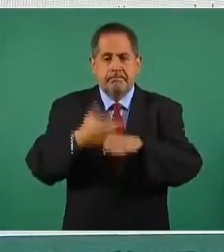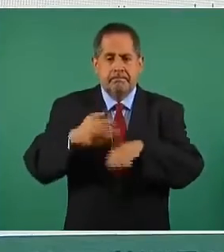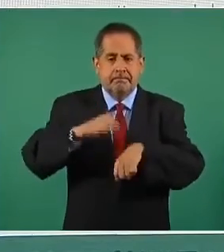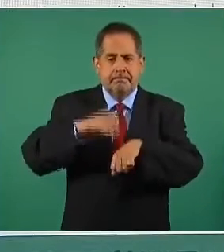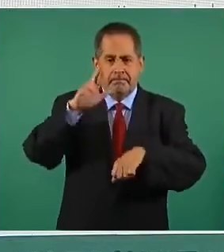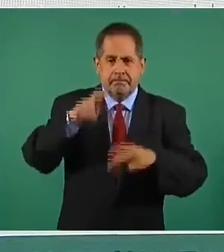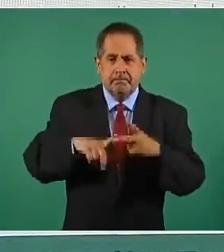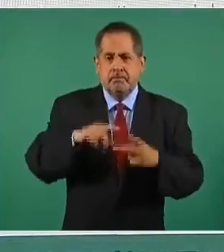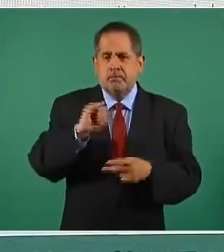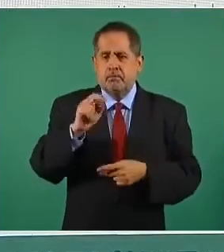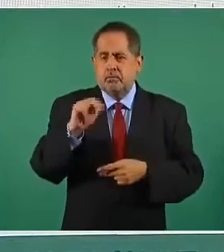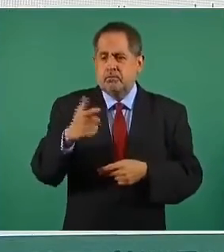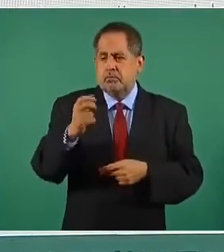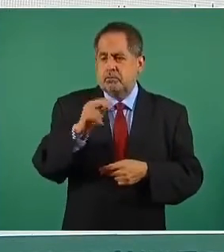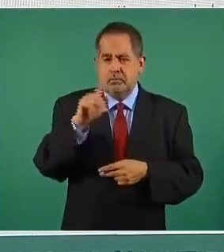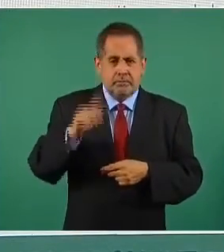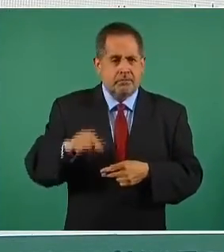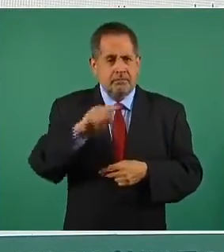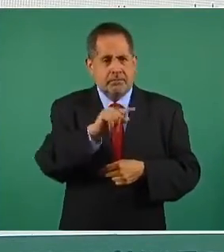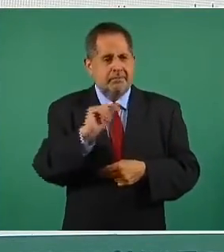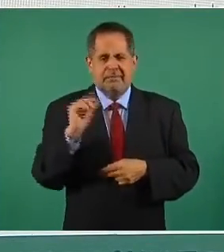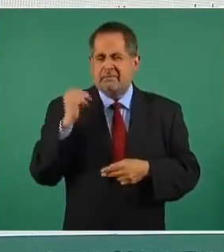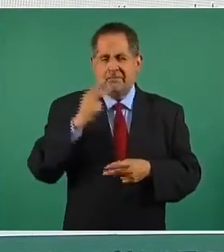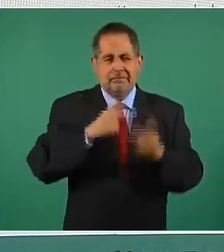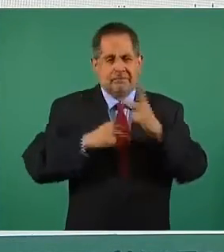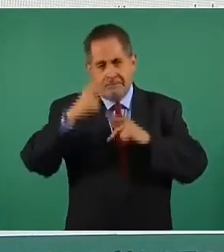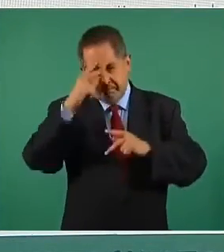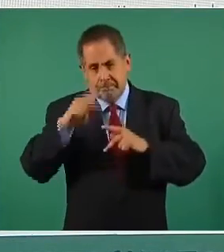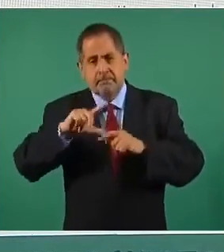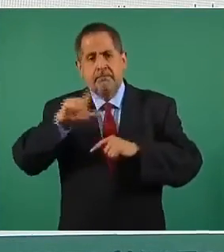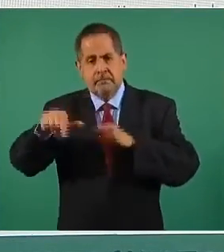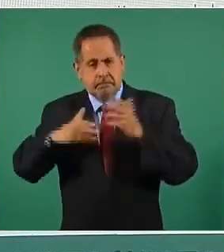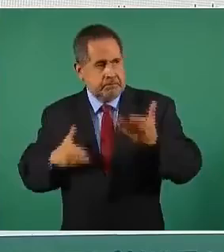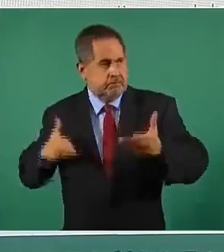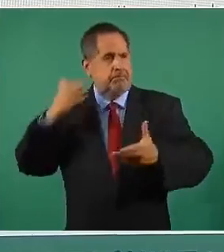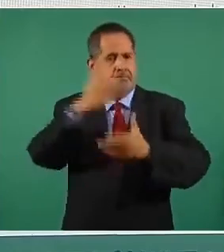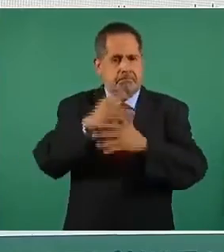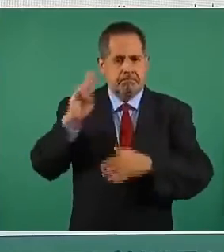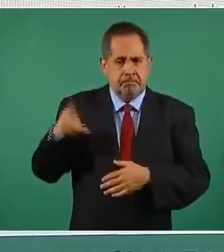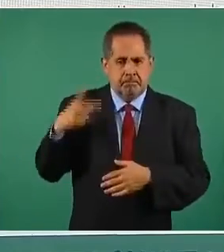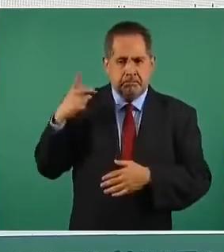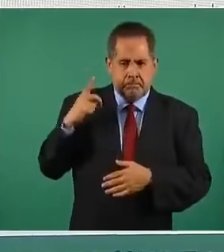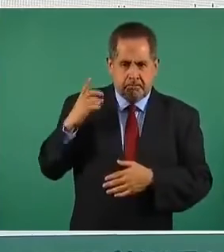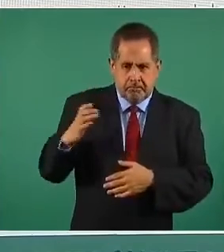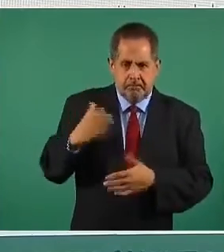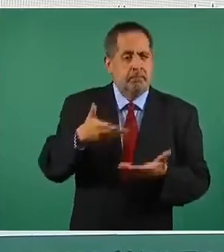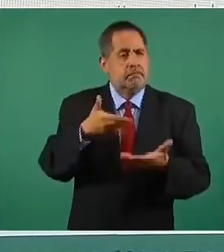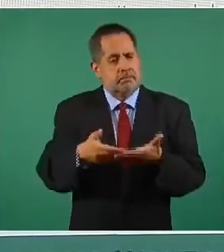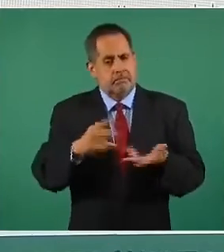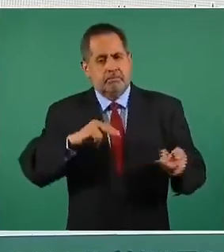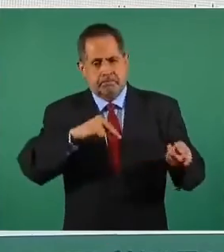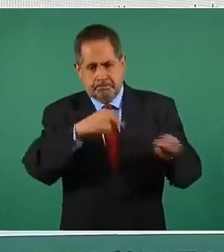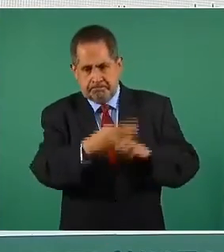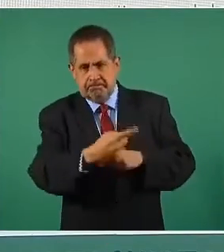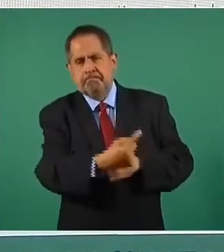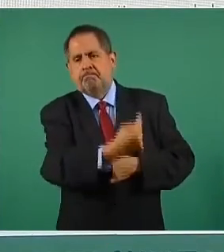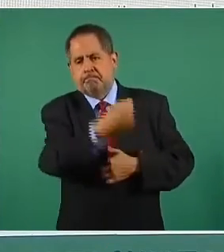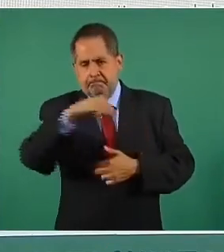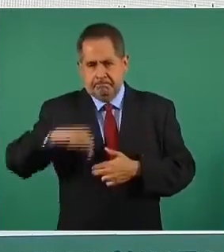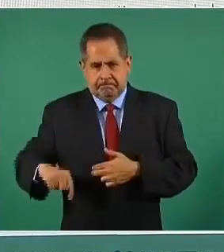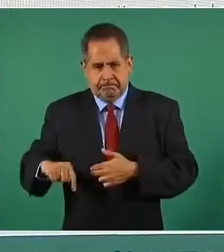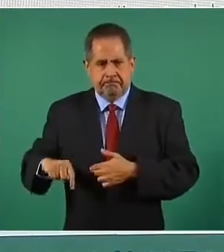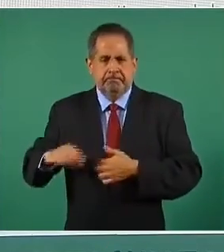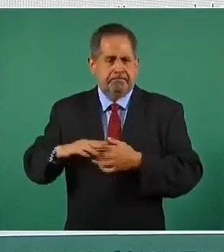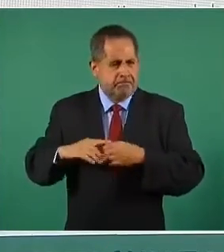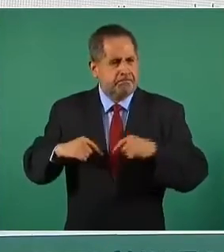Juan González, que como ustedes saben vinieron hace poco a México, luego nosotros los visitamos en Washington, ahora ellos vienen a México. Son